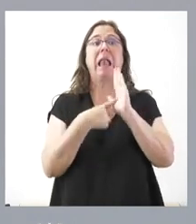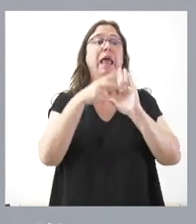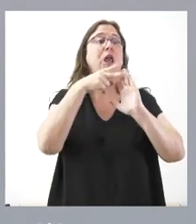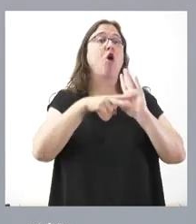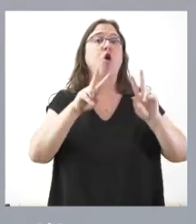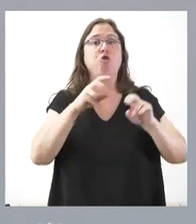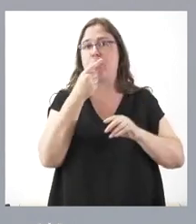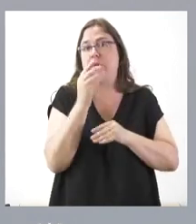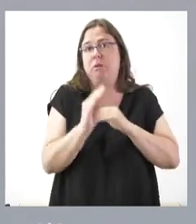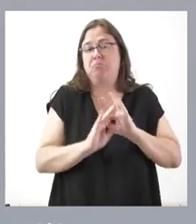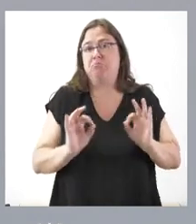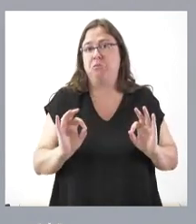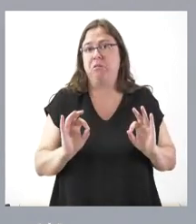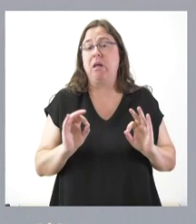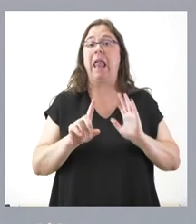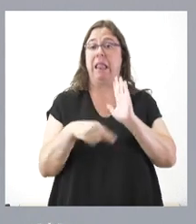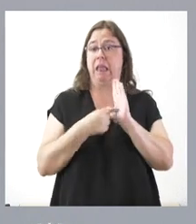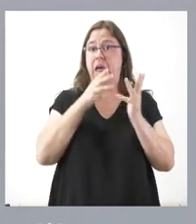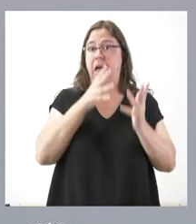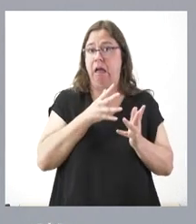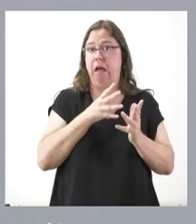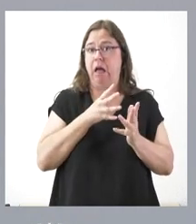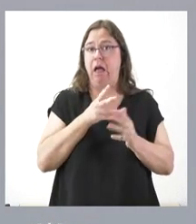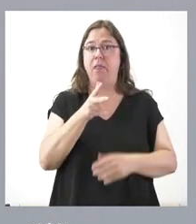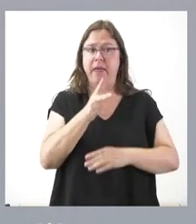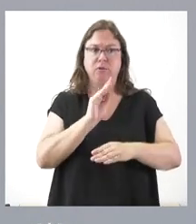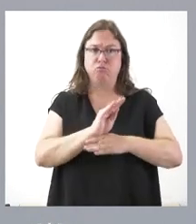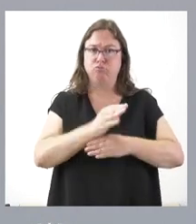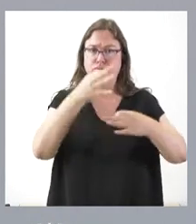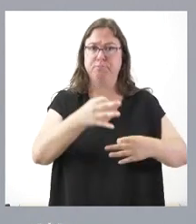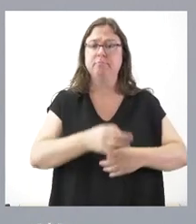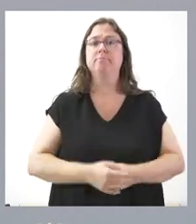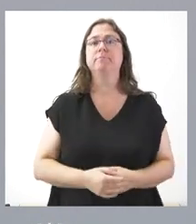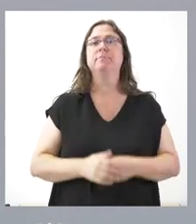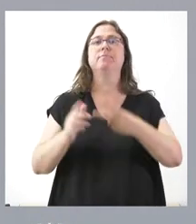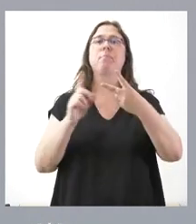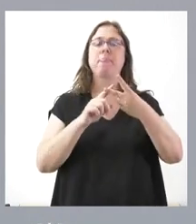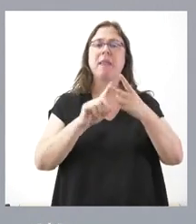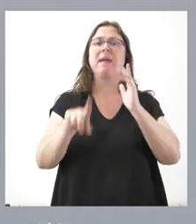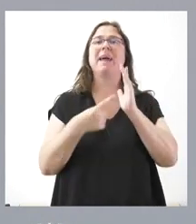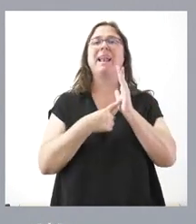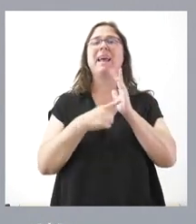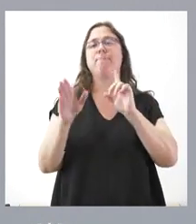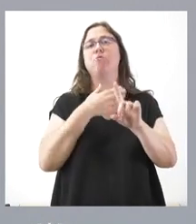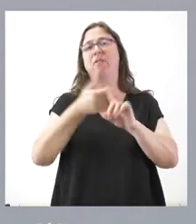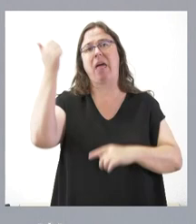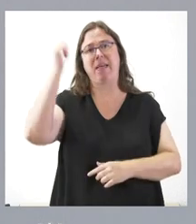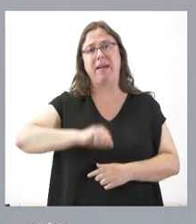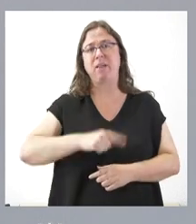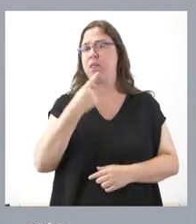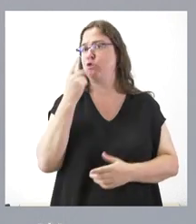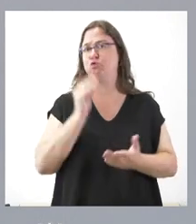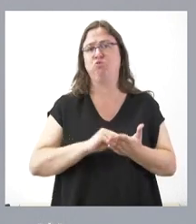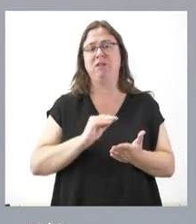este momento y la ley actual garantiza lo que hay. Respecto a la ley de violencia de género, lo he dicho muchas